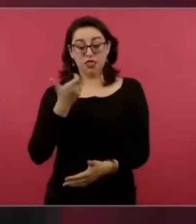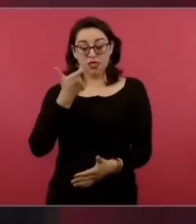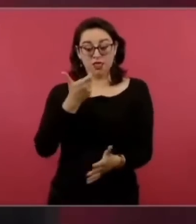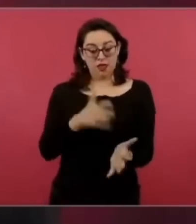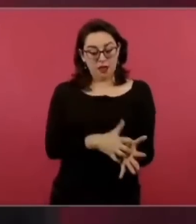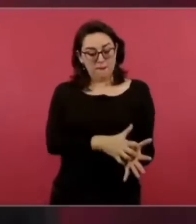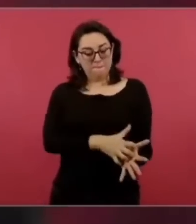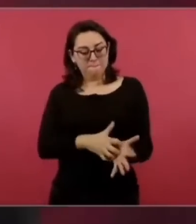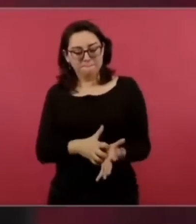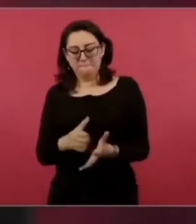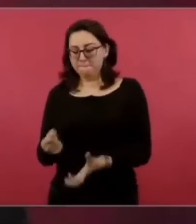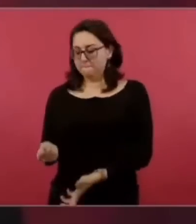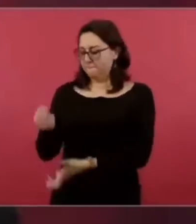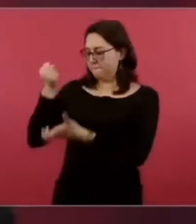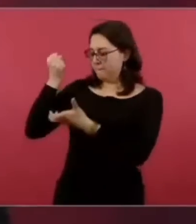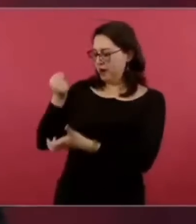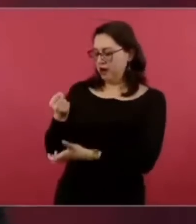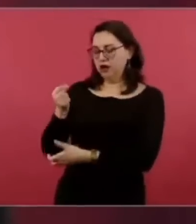además